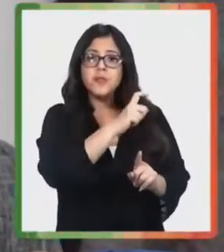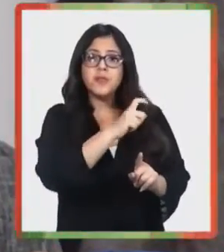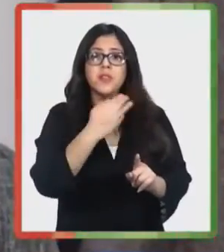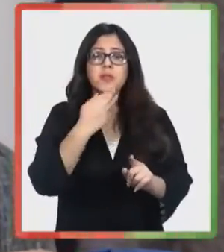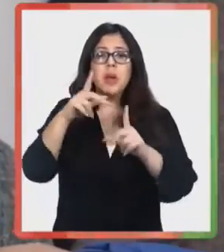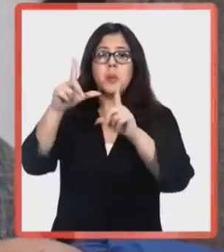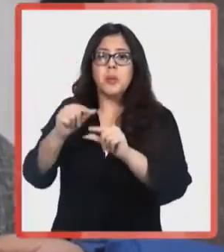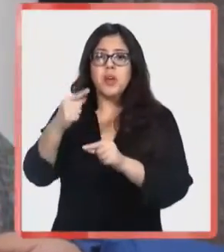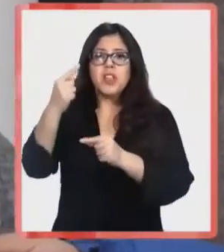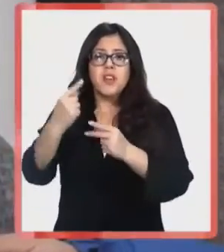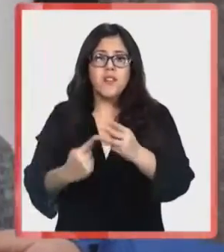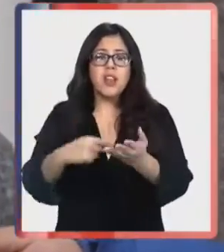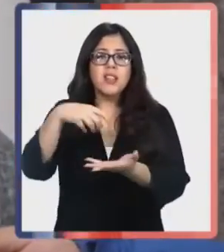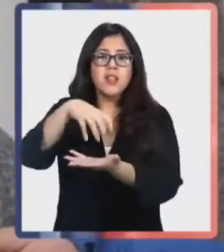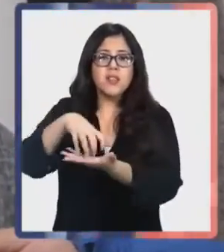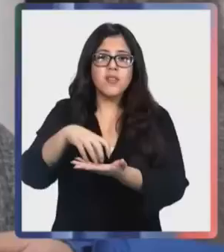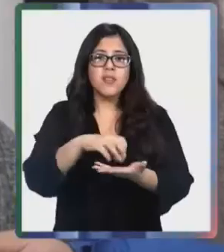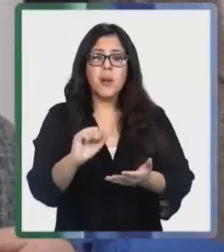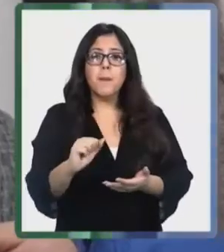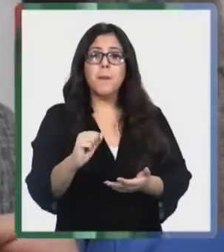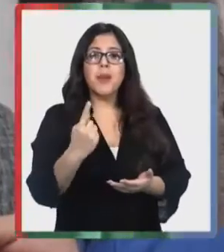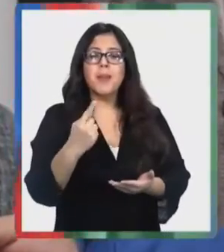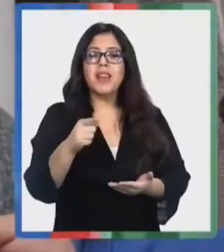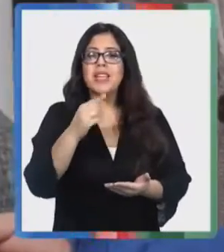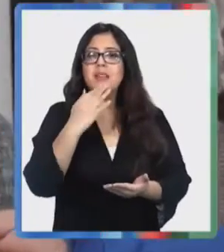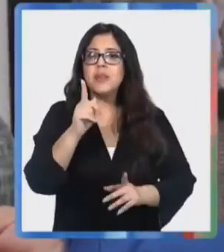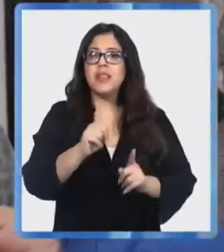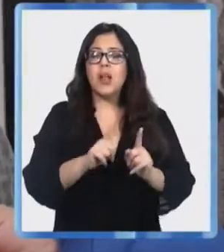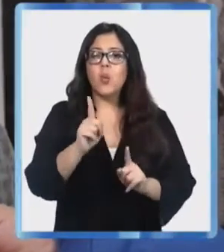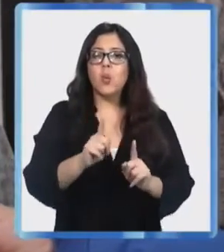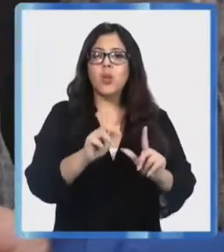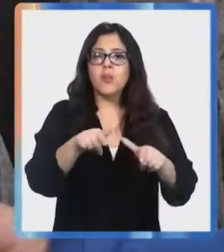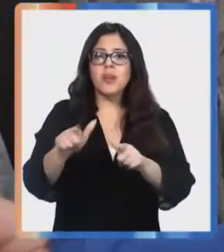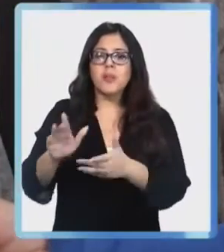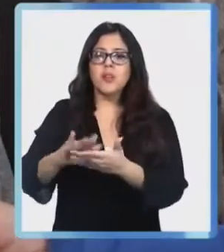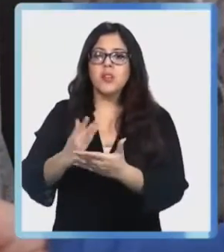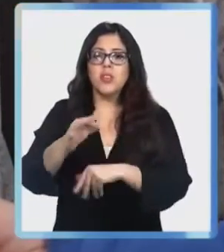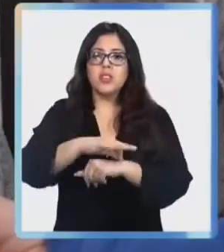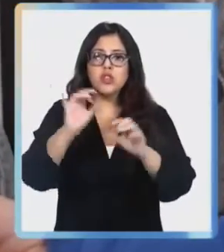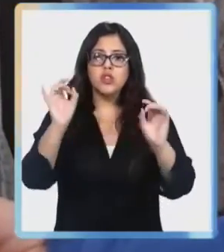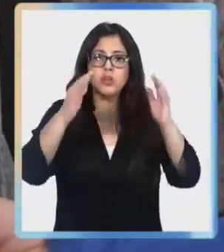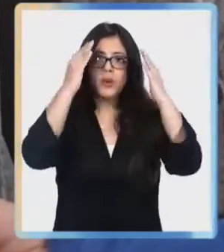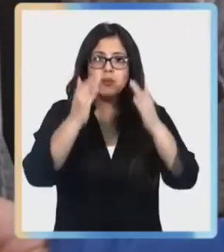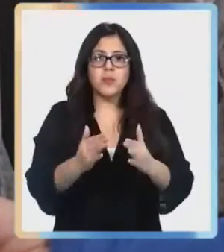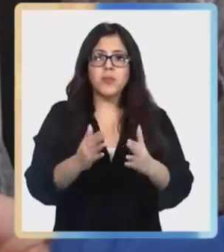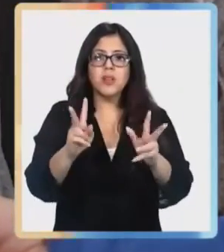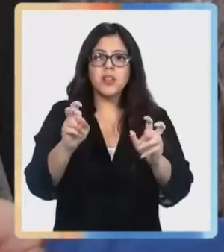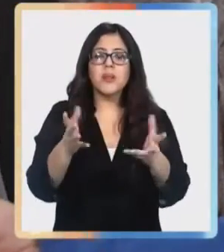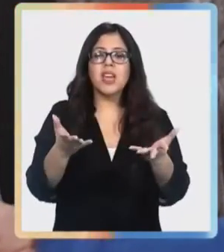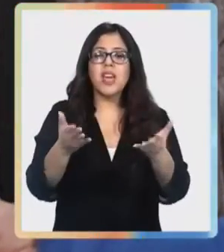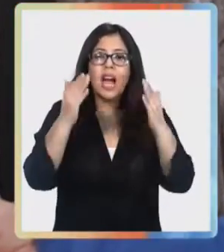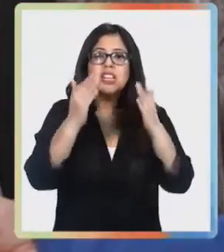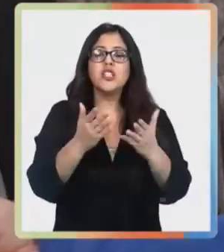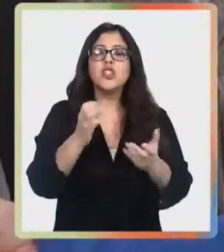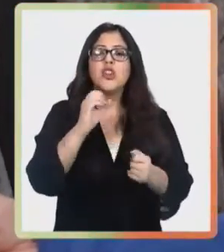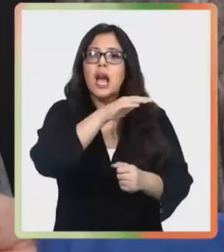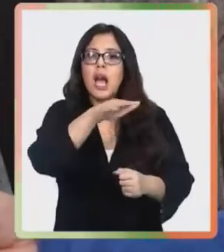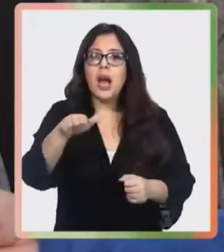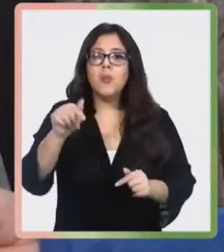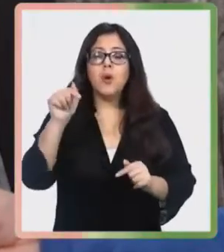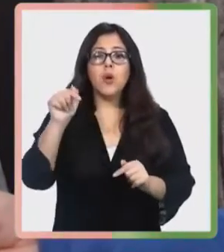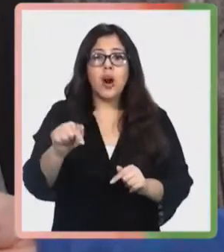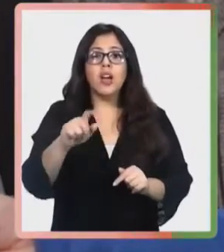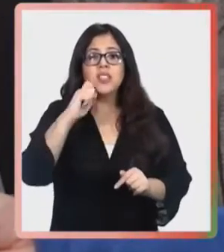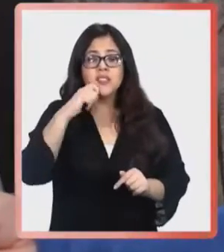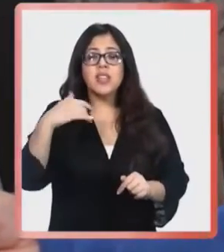hospitales de baja complejidad y múltiples centros de atención primaria. Eso incluye también algunos departamentos de salud que se dedican solo a rondas en puestas rurales. Por lo